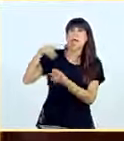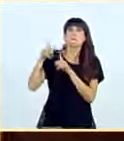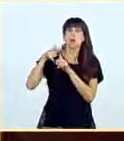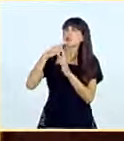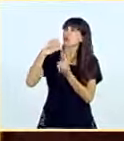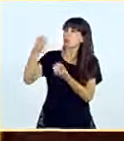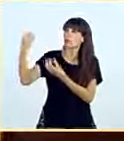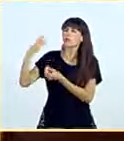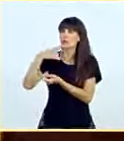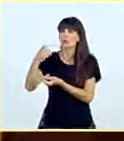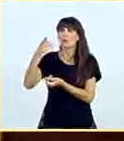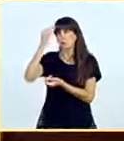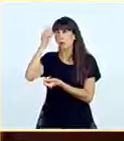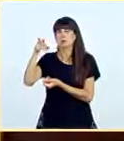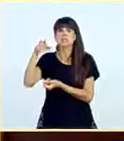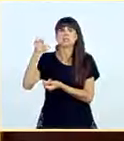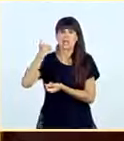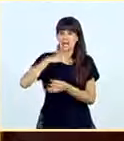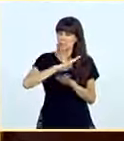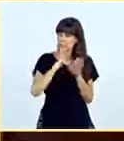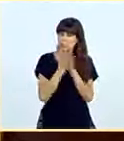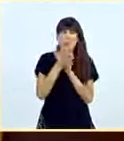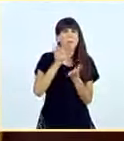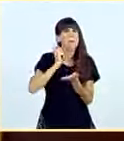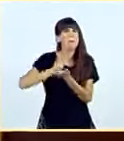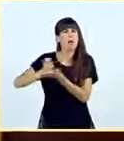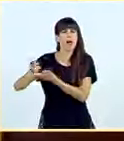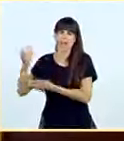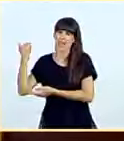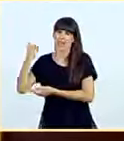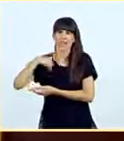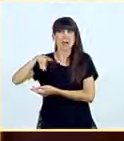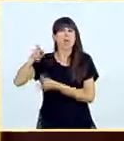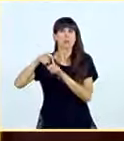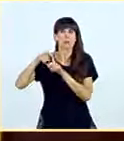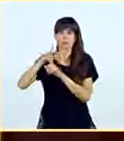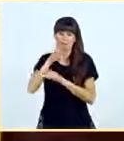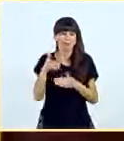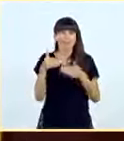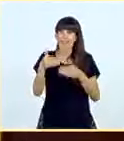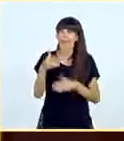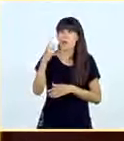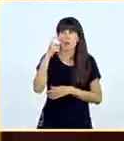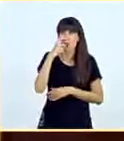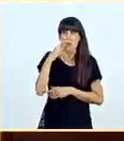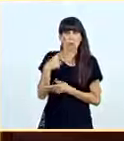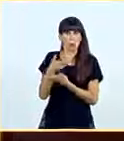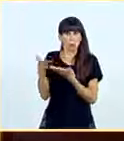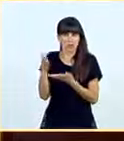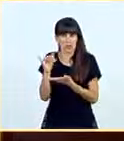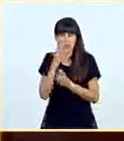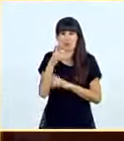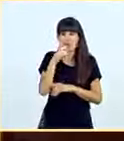mayo que todos los expedientes pendientes estarían pagados en dicho mes. En junio, los medios de comunicación han venido